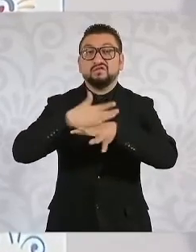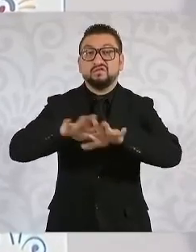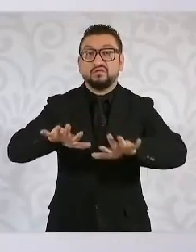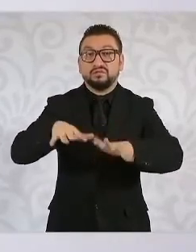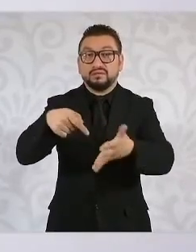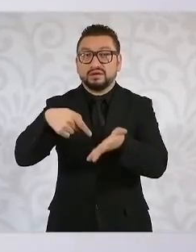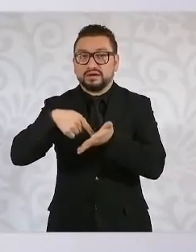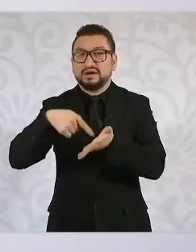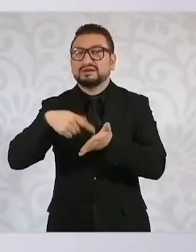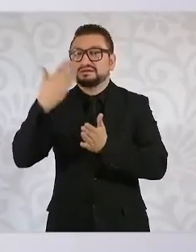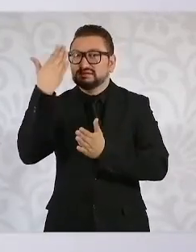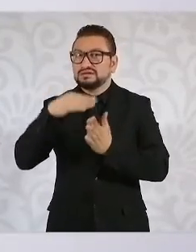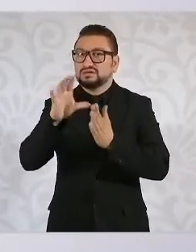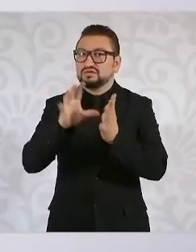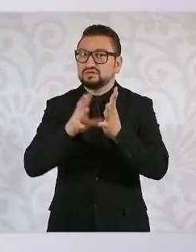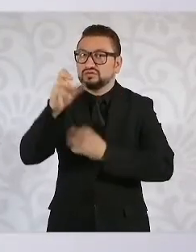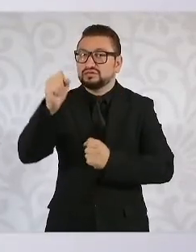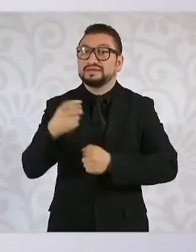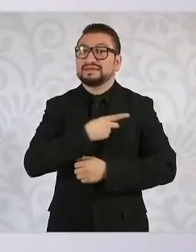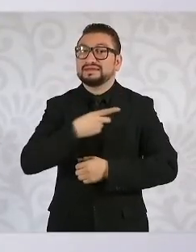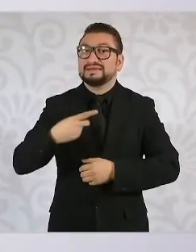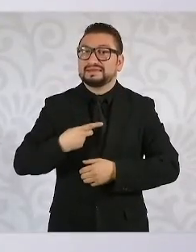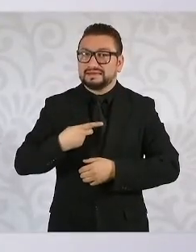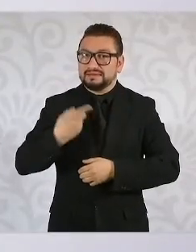constitucionalmente deben de entregar.